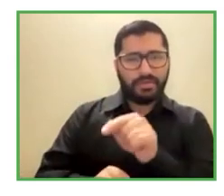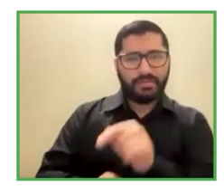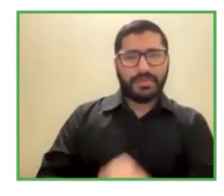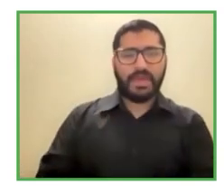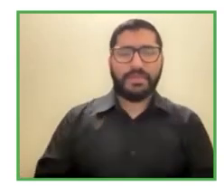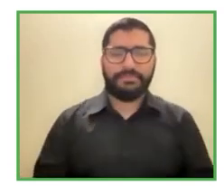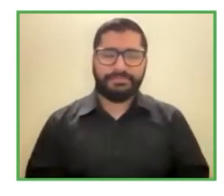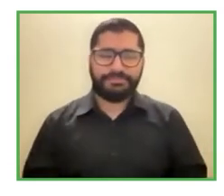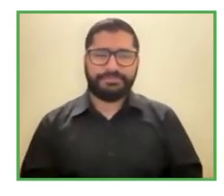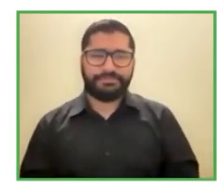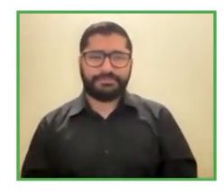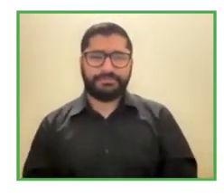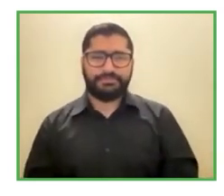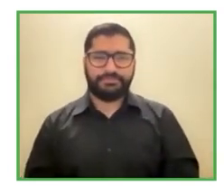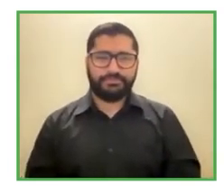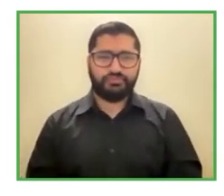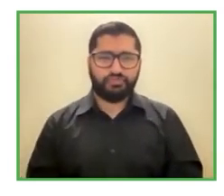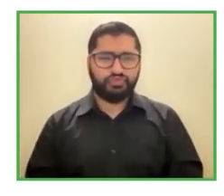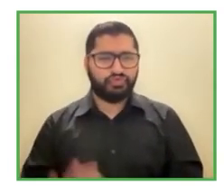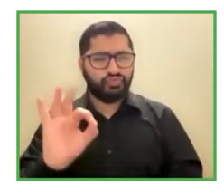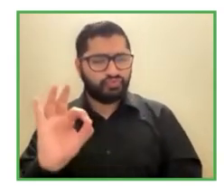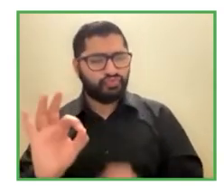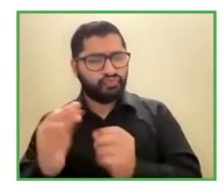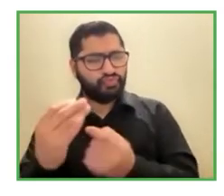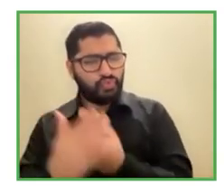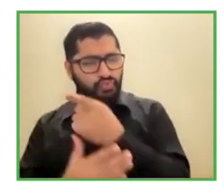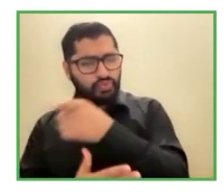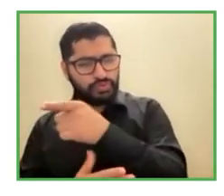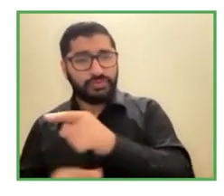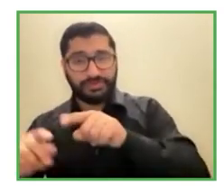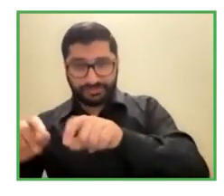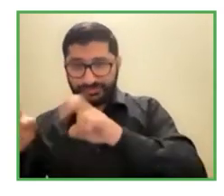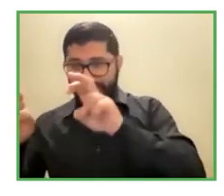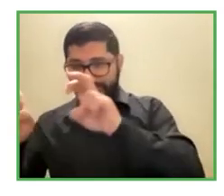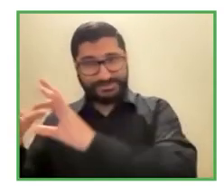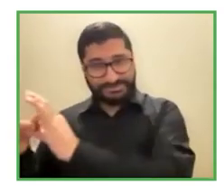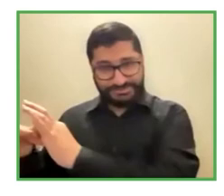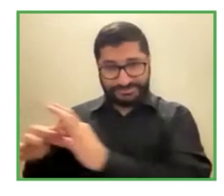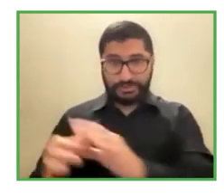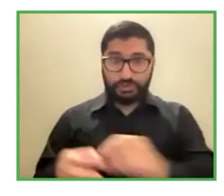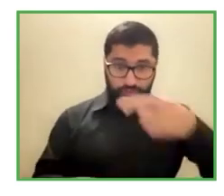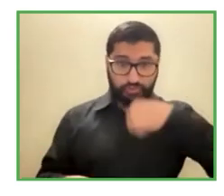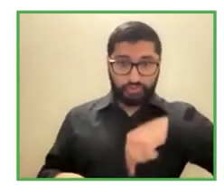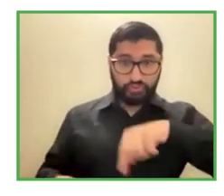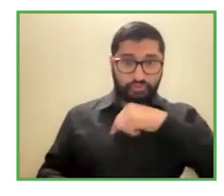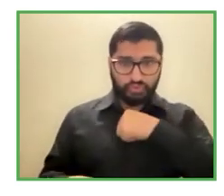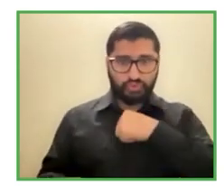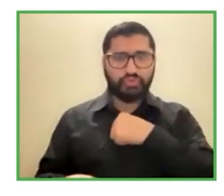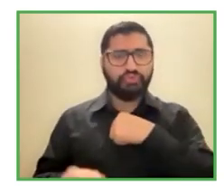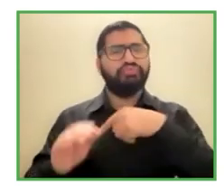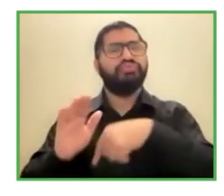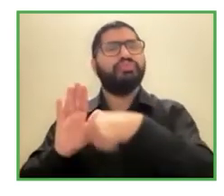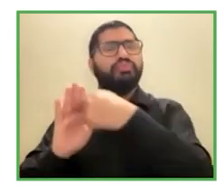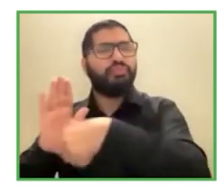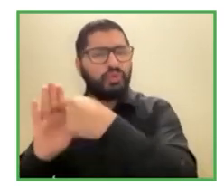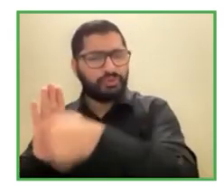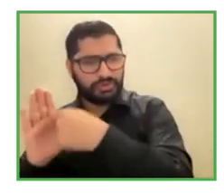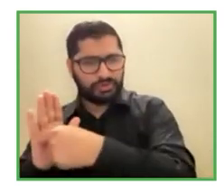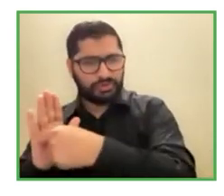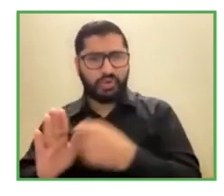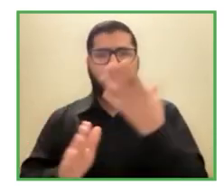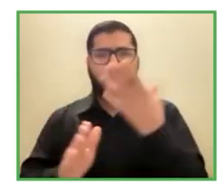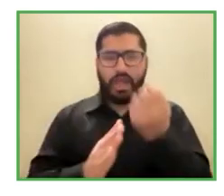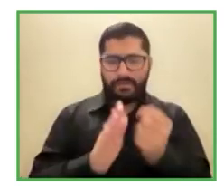es el motivo por el cual nuestro proyecto ha tenido una retroalimentación muy positiva desde la comunidad y sigue teniéndolo